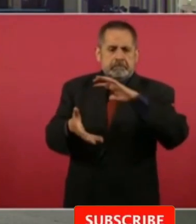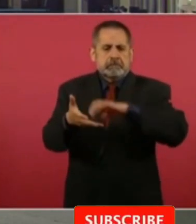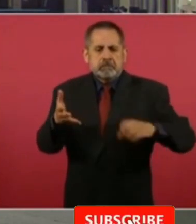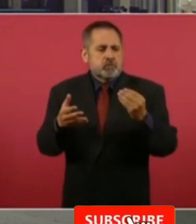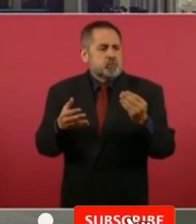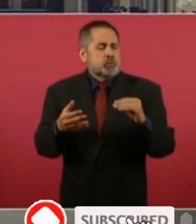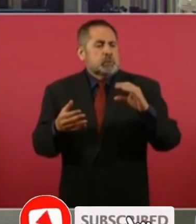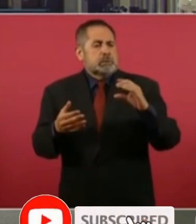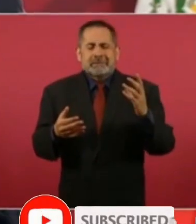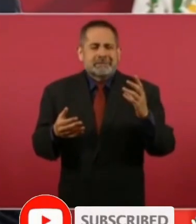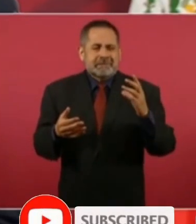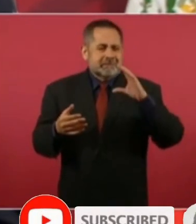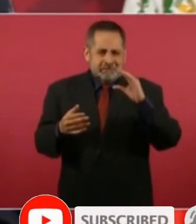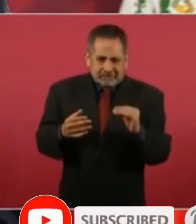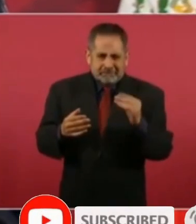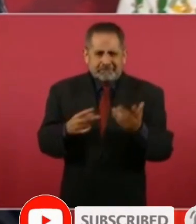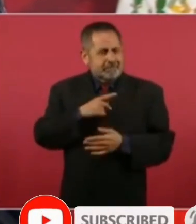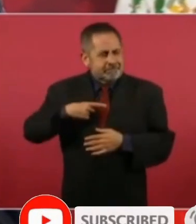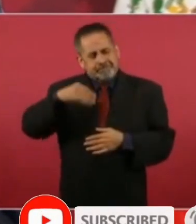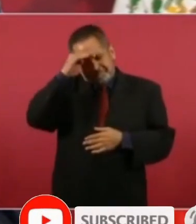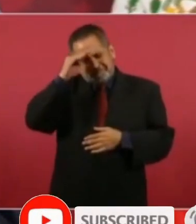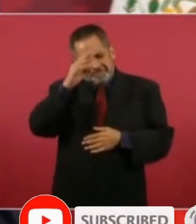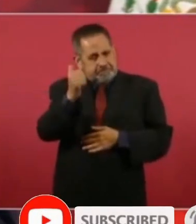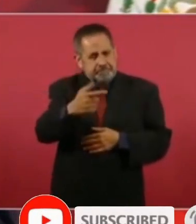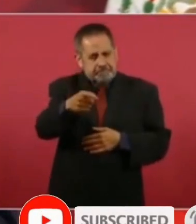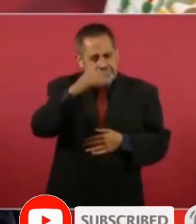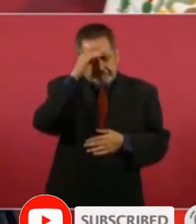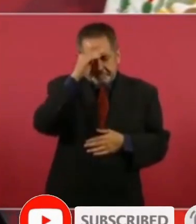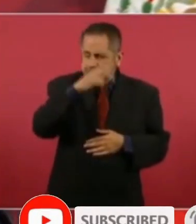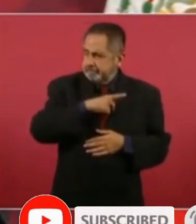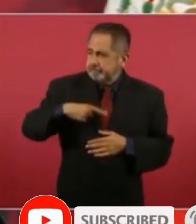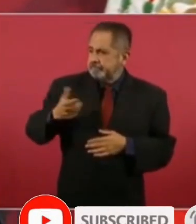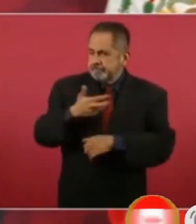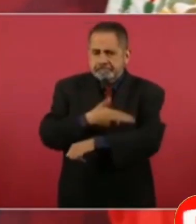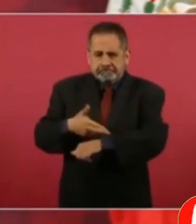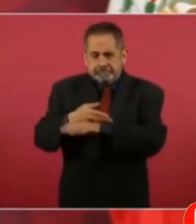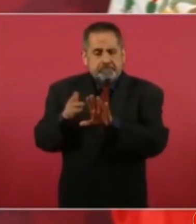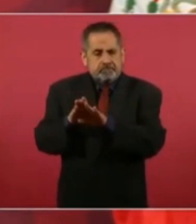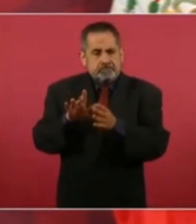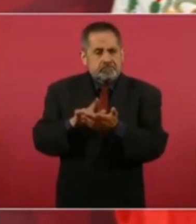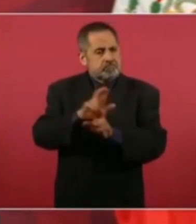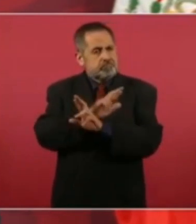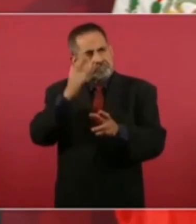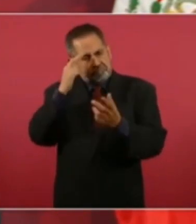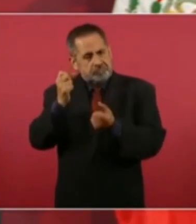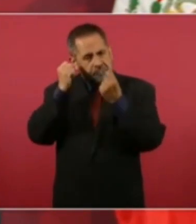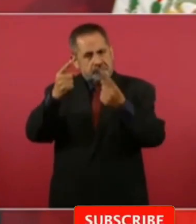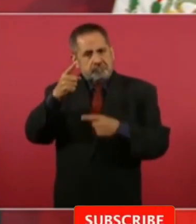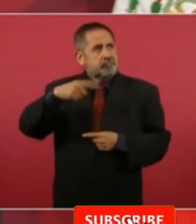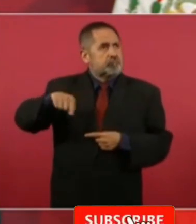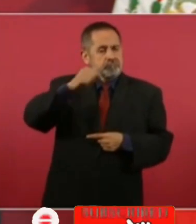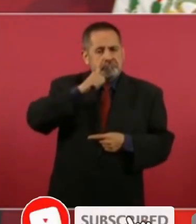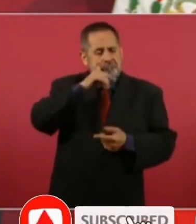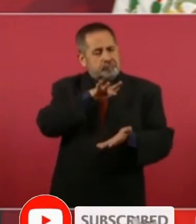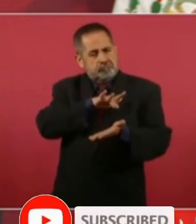hacer algo, yo estoy muy consciente de eso, y seguirles reconociendo todo